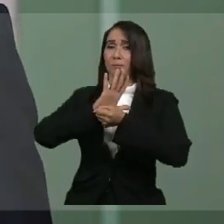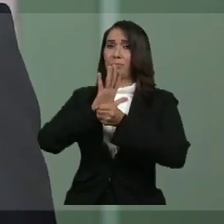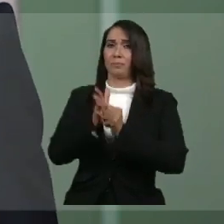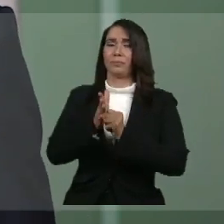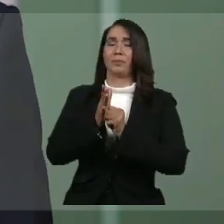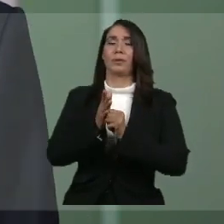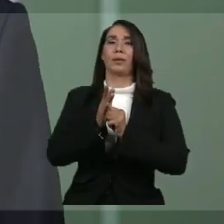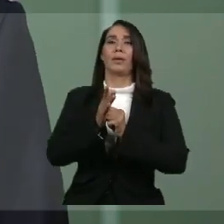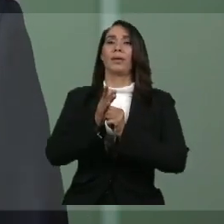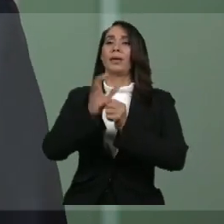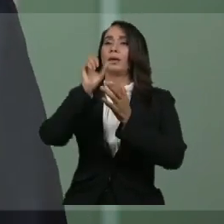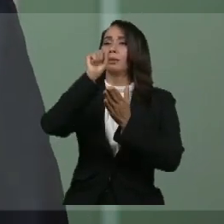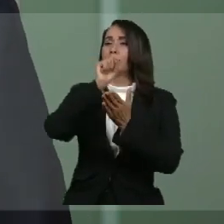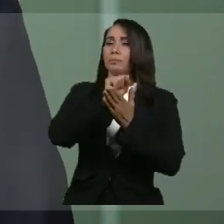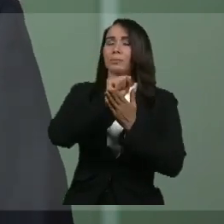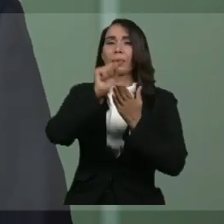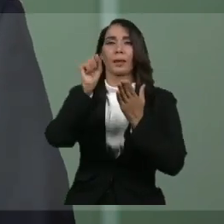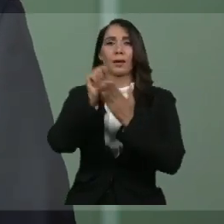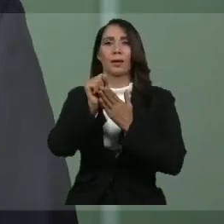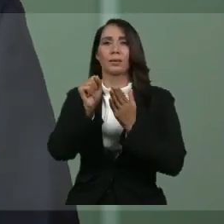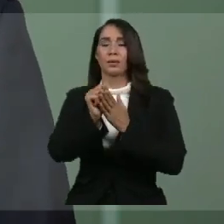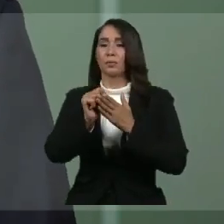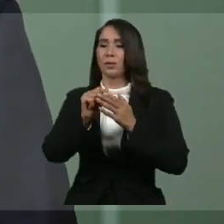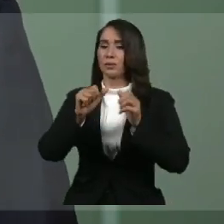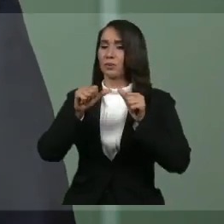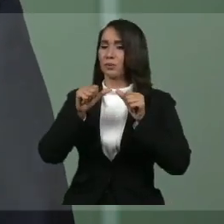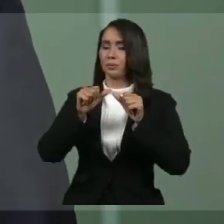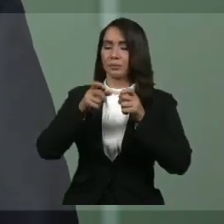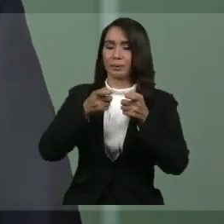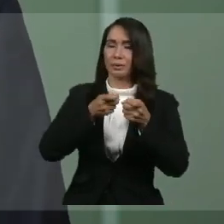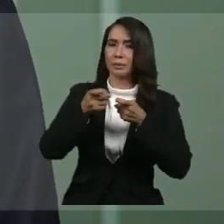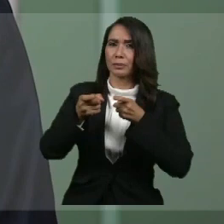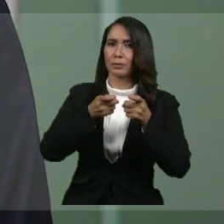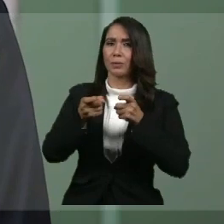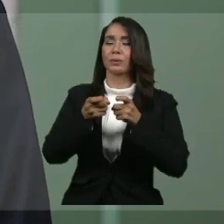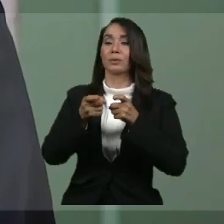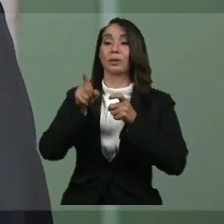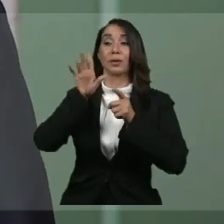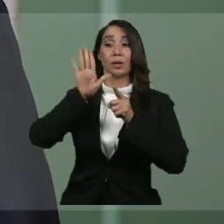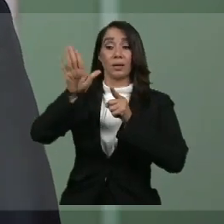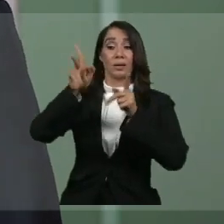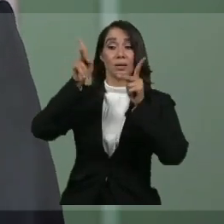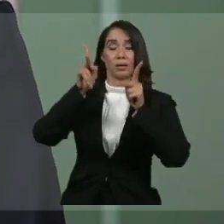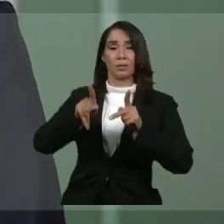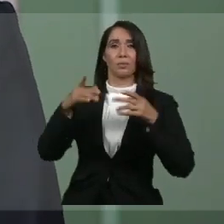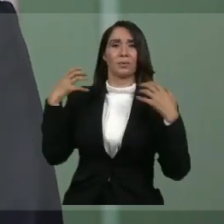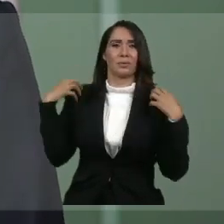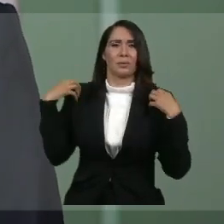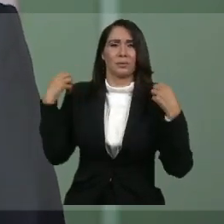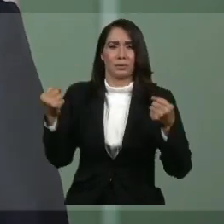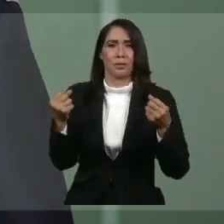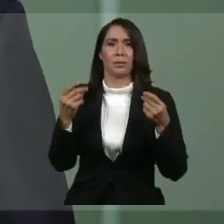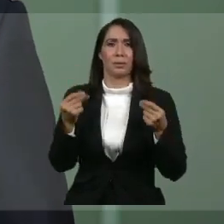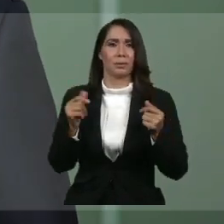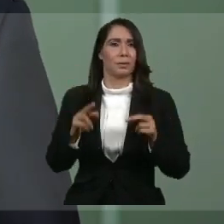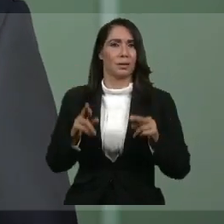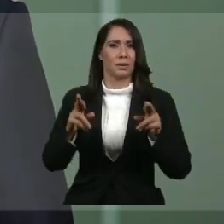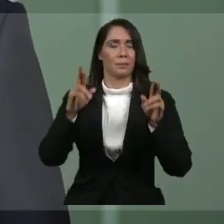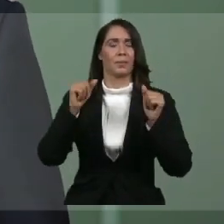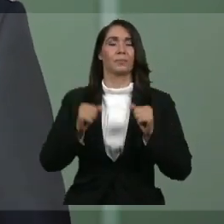es que la situación evolucione favorablemente y que sus ciudadanos sanen lo antes posible.